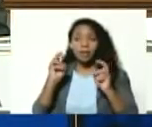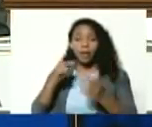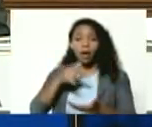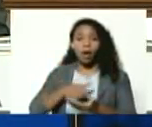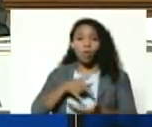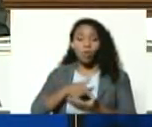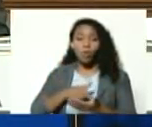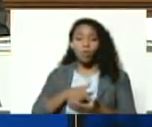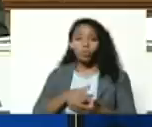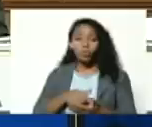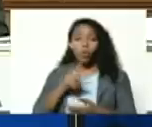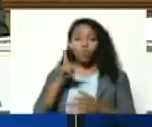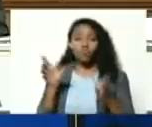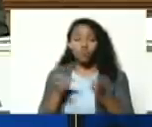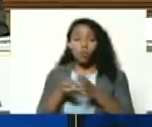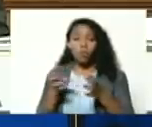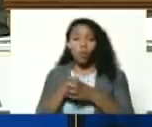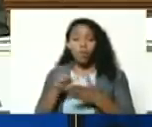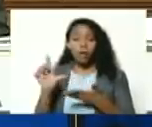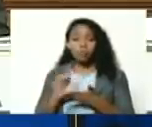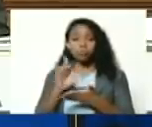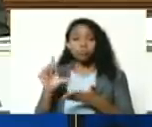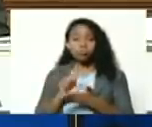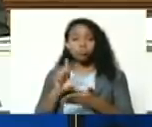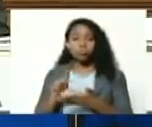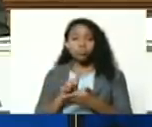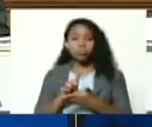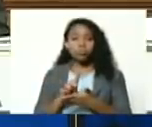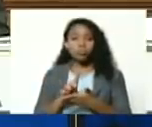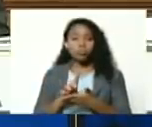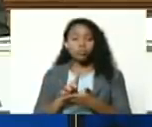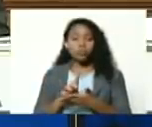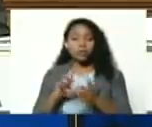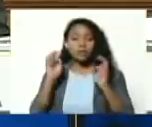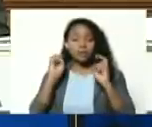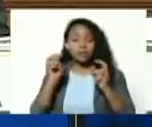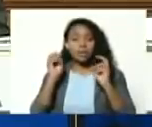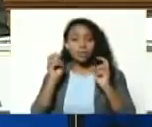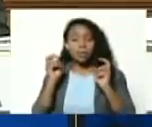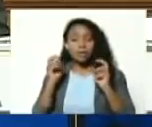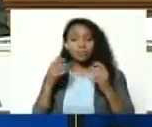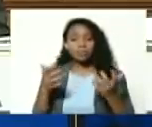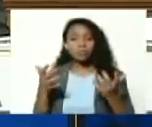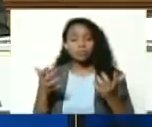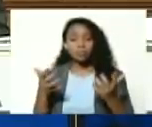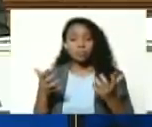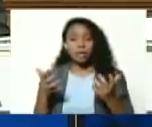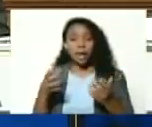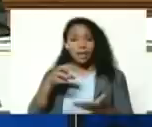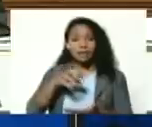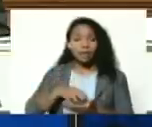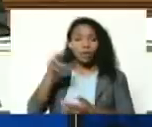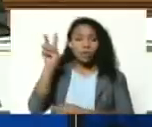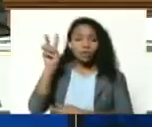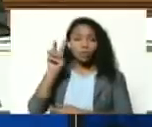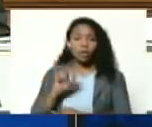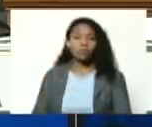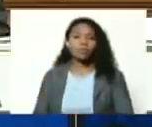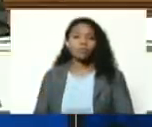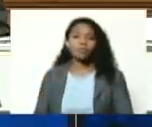de un conjunto de libros en las editoriales de el estado venezolano